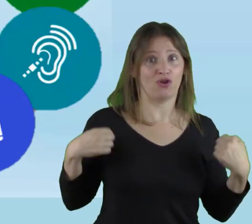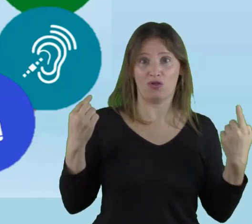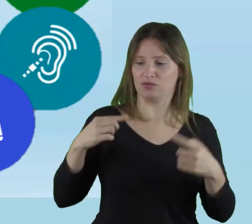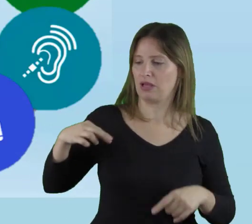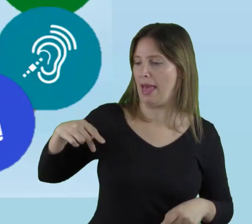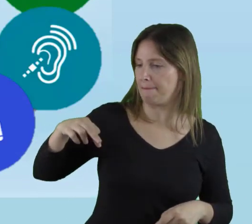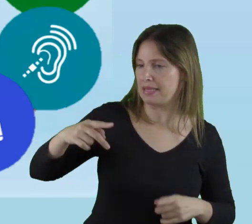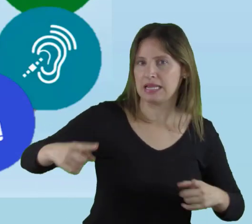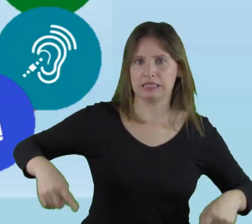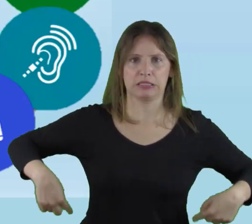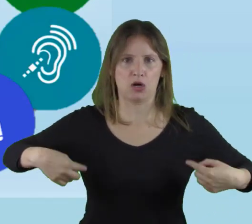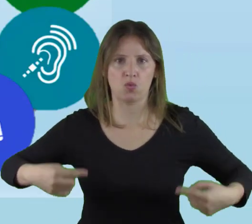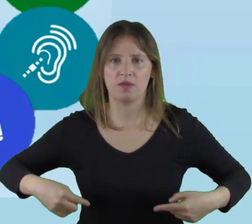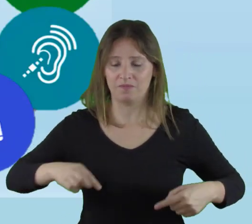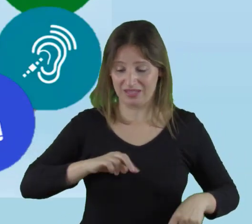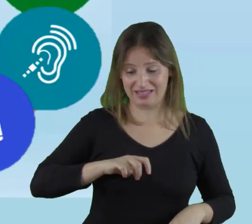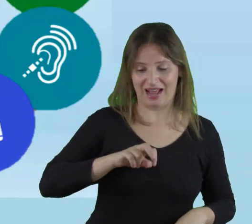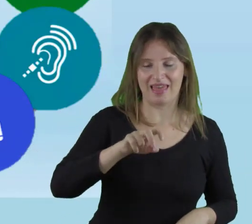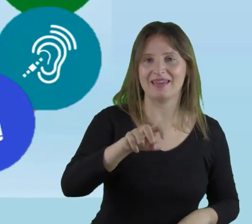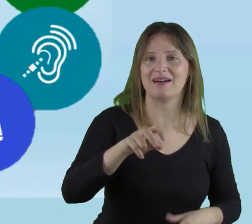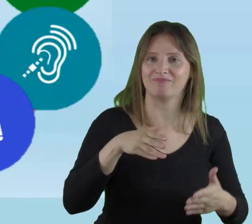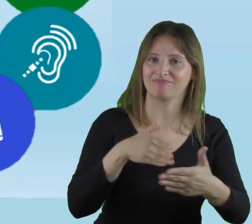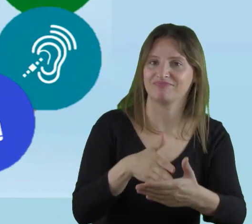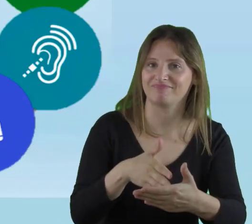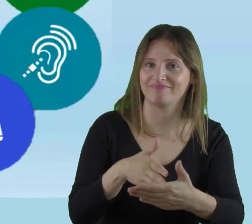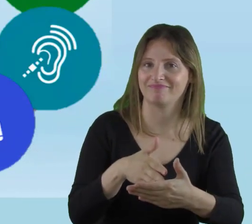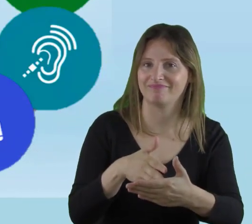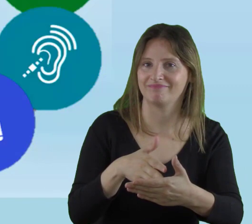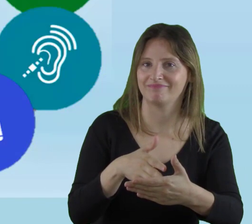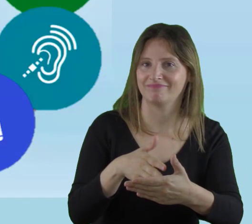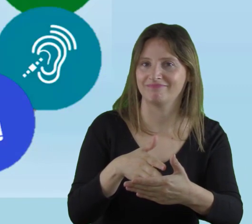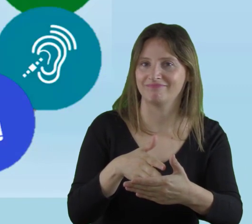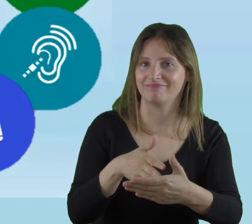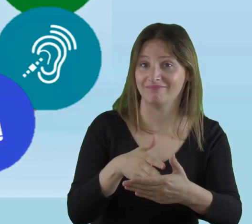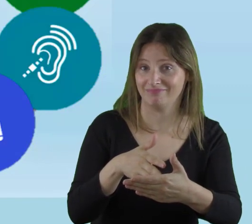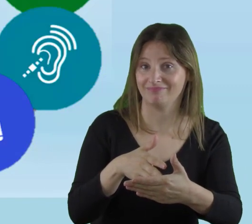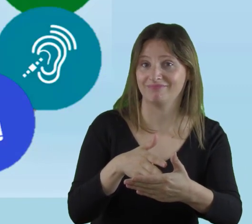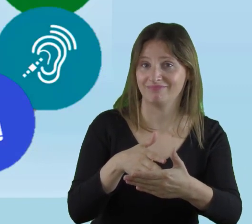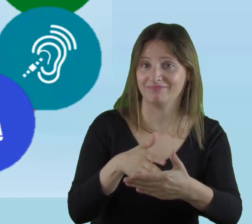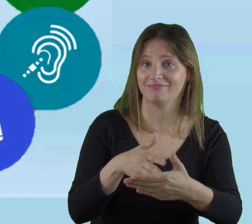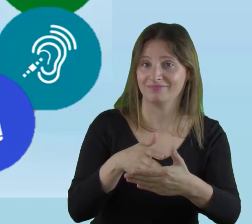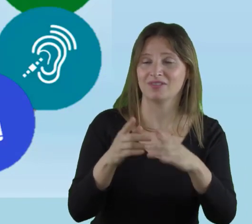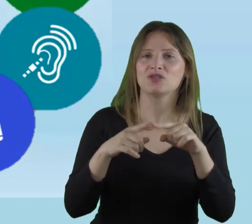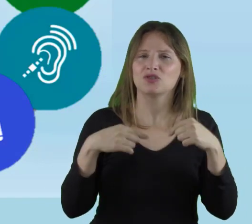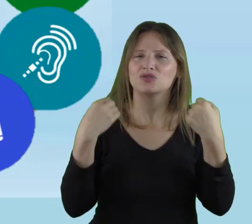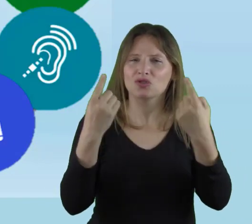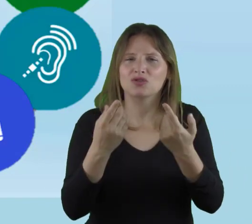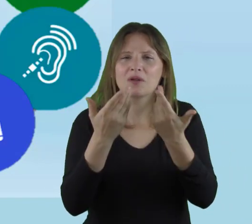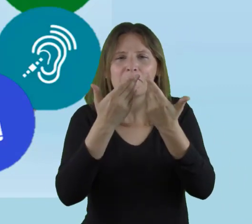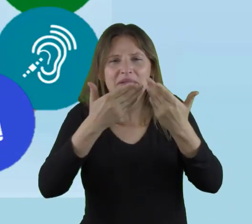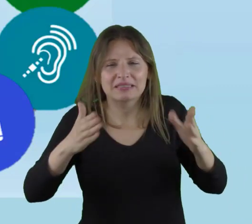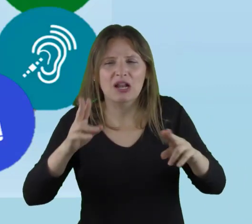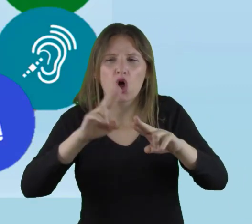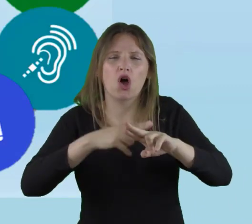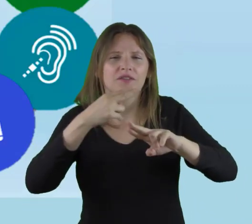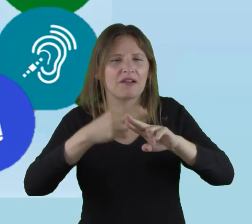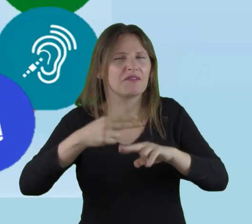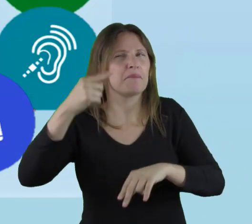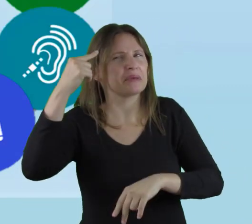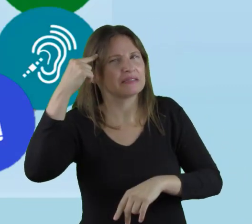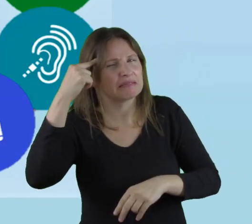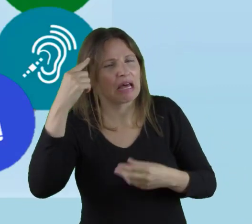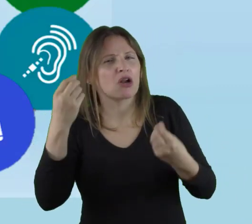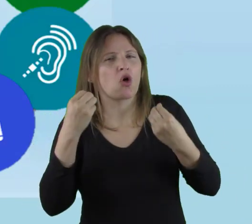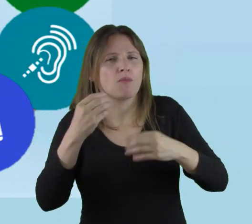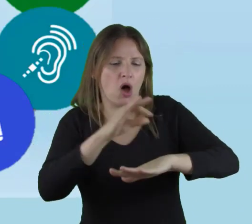subir todos, por la escalera nos limita. Tendríamos que empezar a replantear